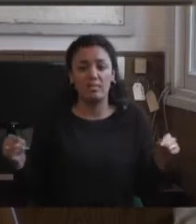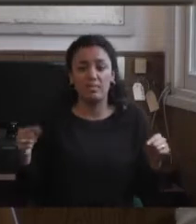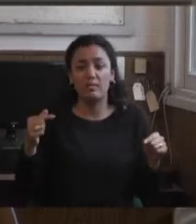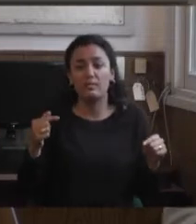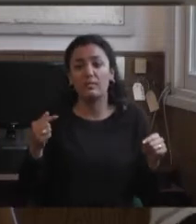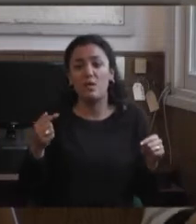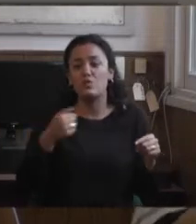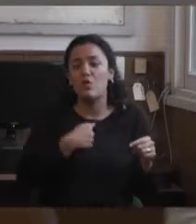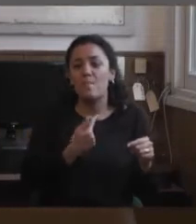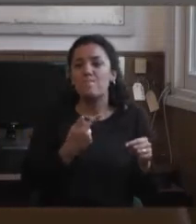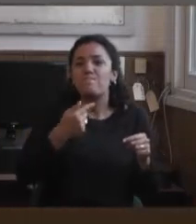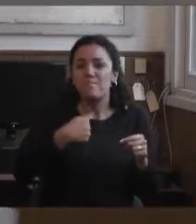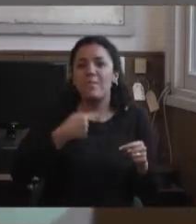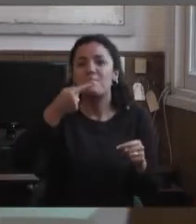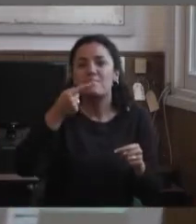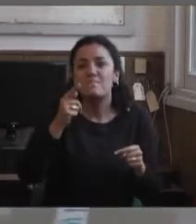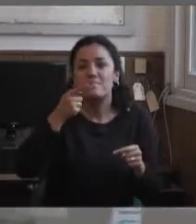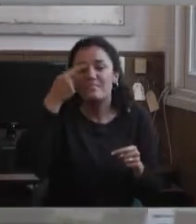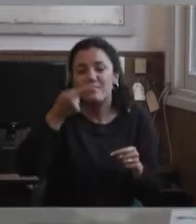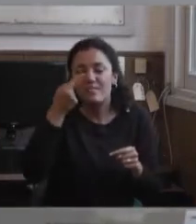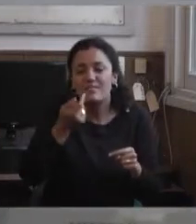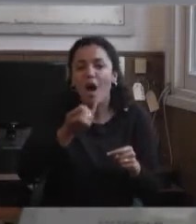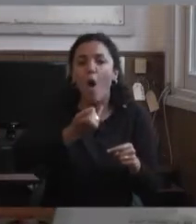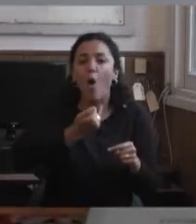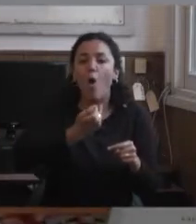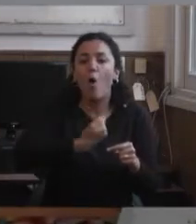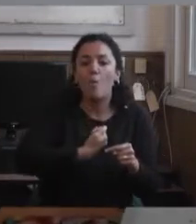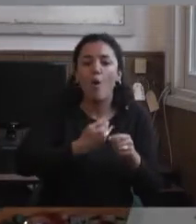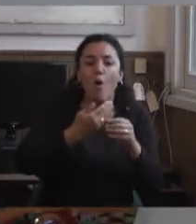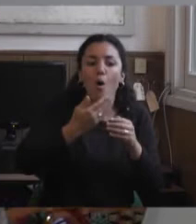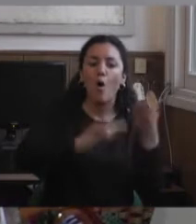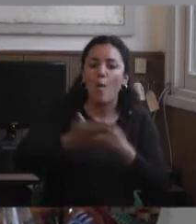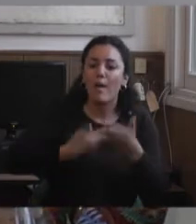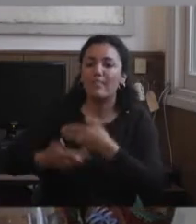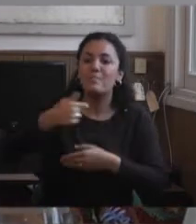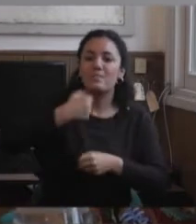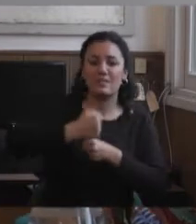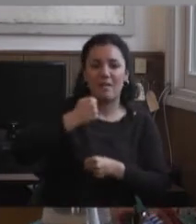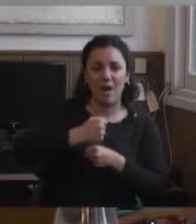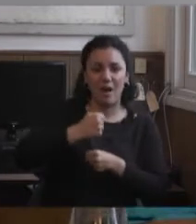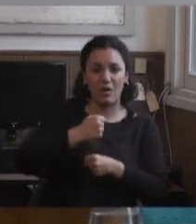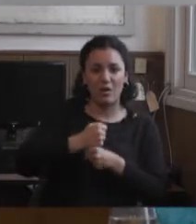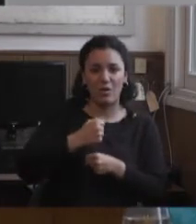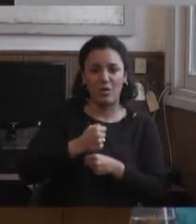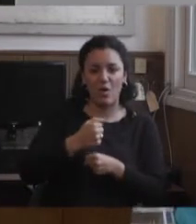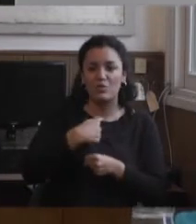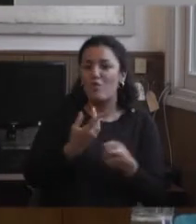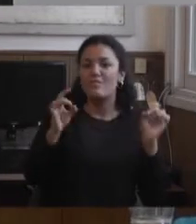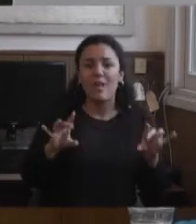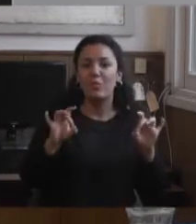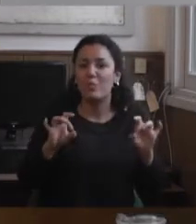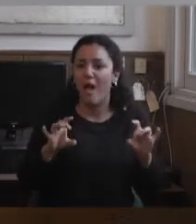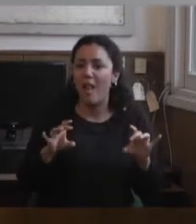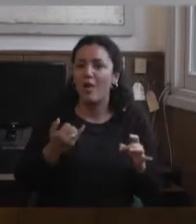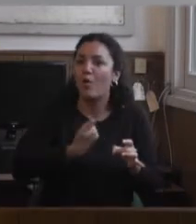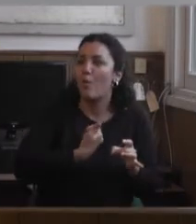ser autorreferencial, pero me parece que en función de eso, yo hoy puedo entender de otra manera estar donde estoy, que siento que fue hasta natural. Nunca me había